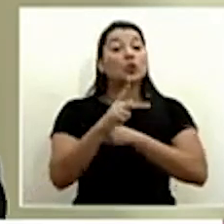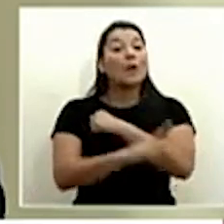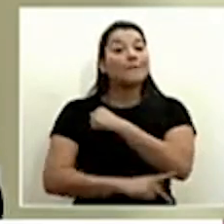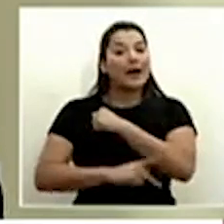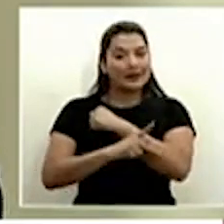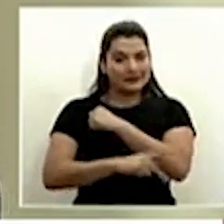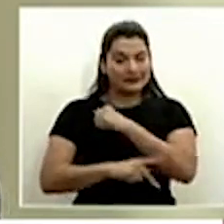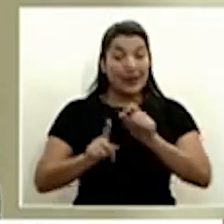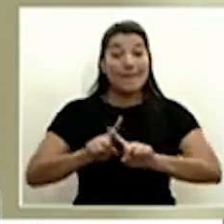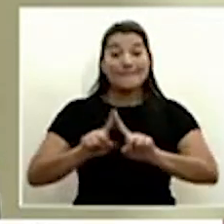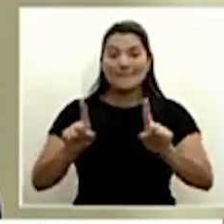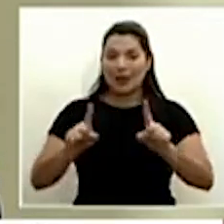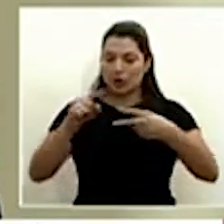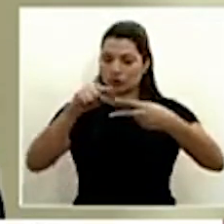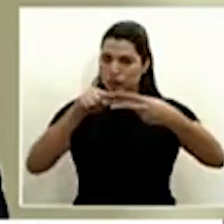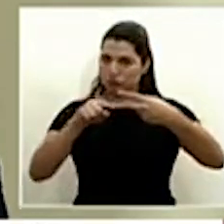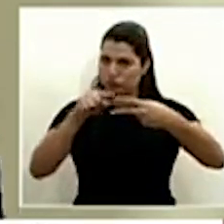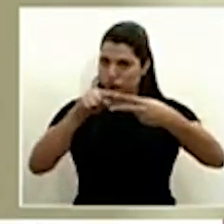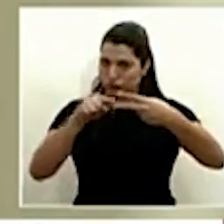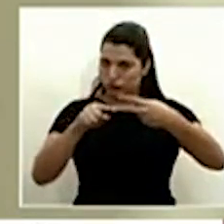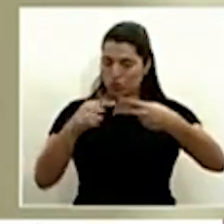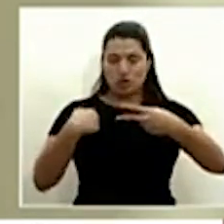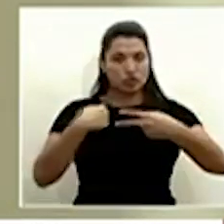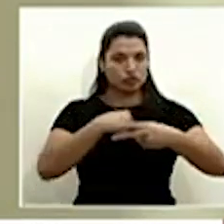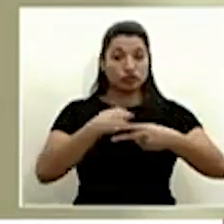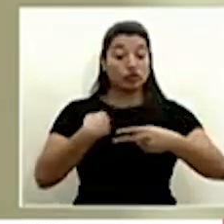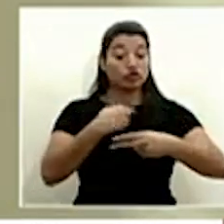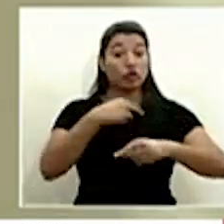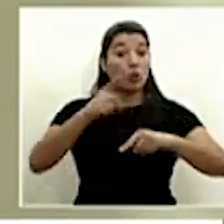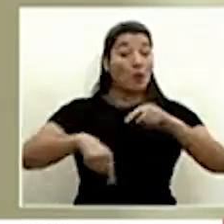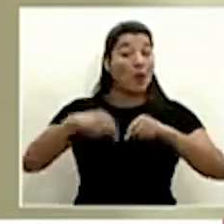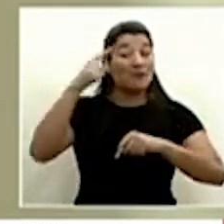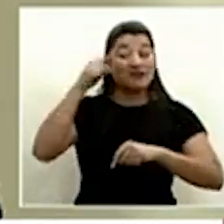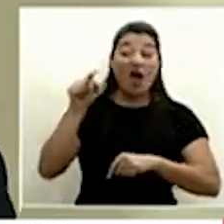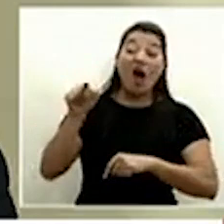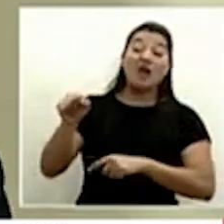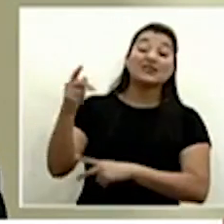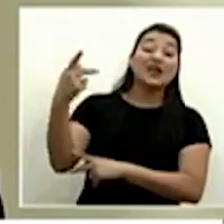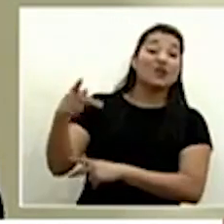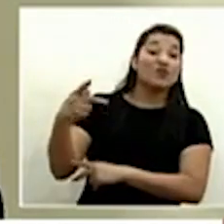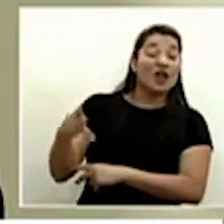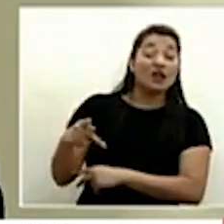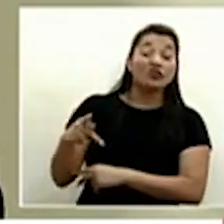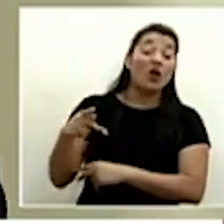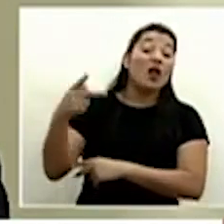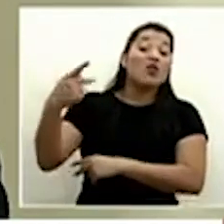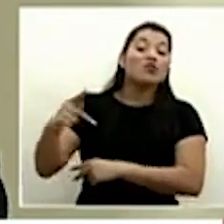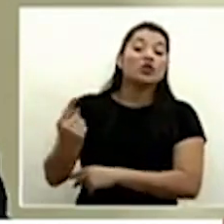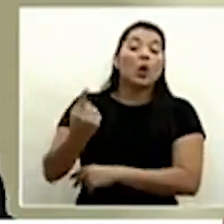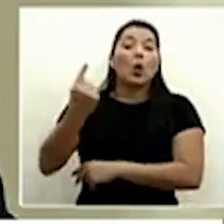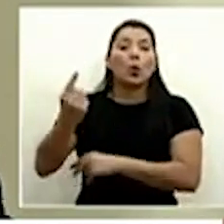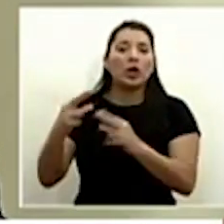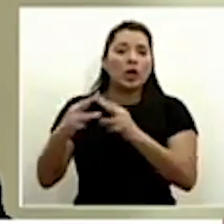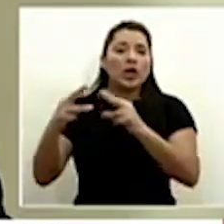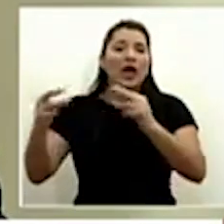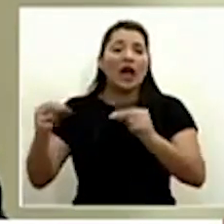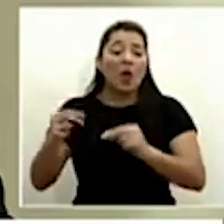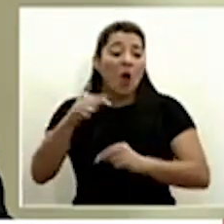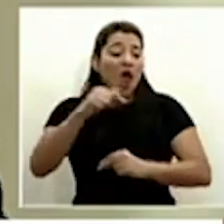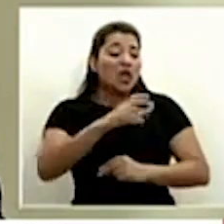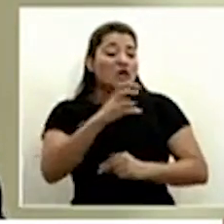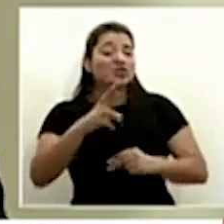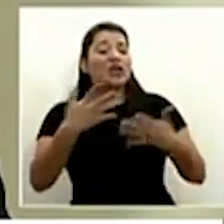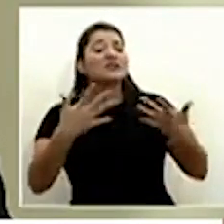dos cosas que no podemos tampoco pensar en qué es el riesgo y que ahora tenemos que pensar solo en ese riesgo y que el riesgo de